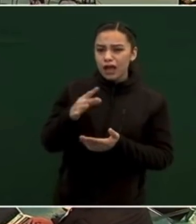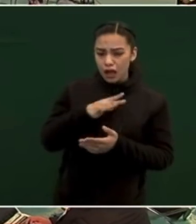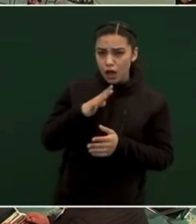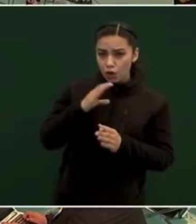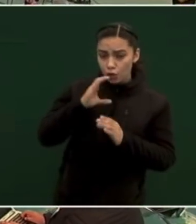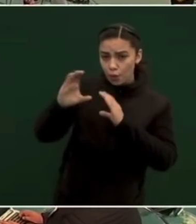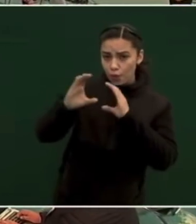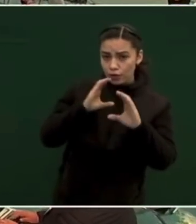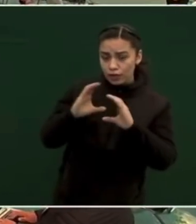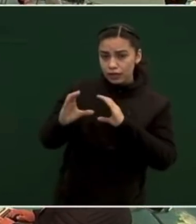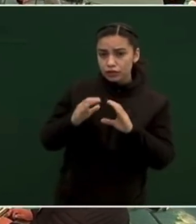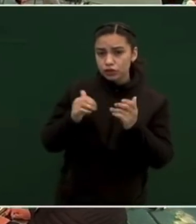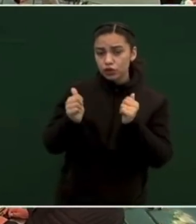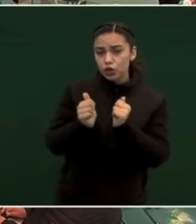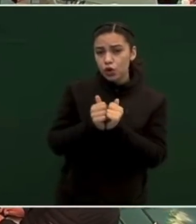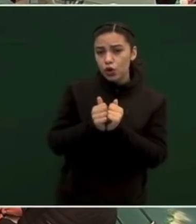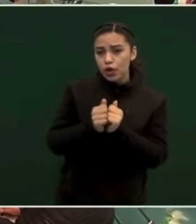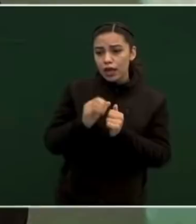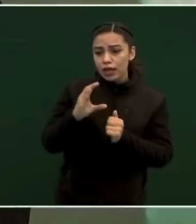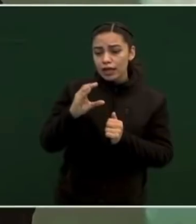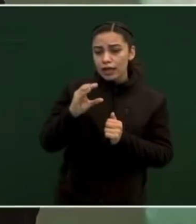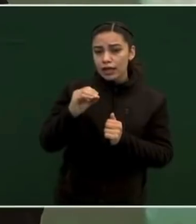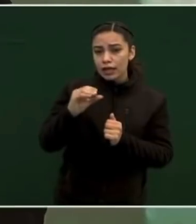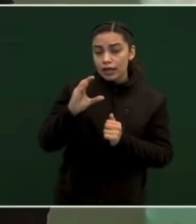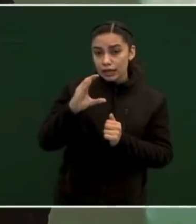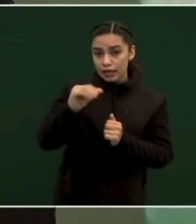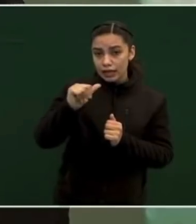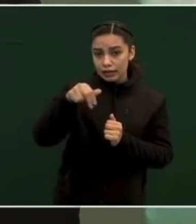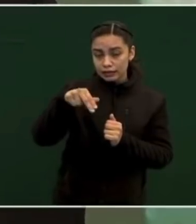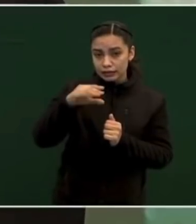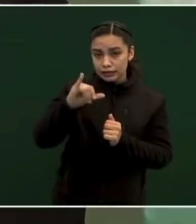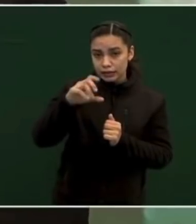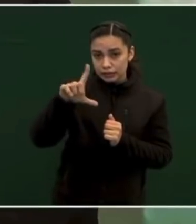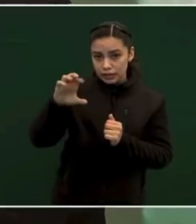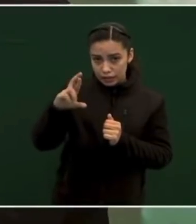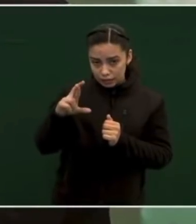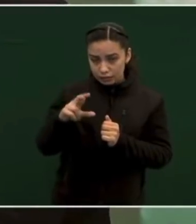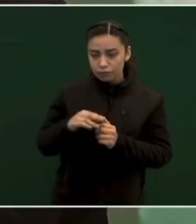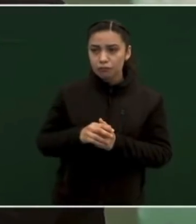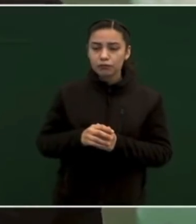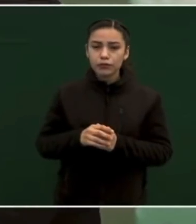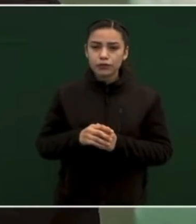¿Puede ser? Sí ha habido. No tengo información